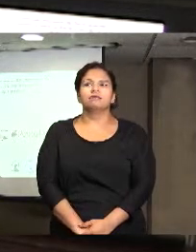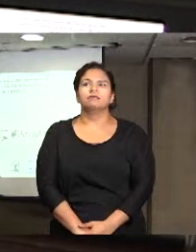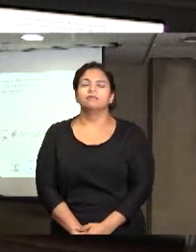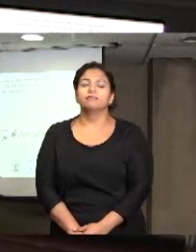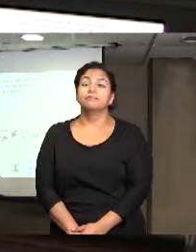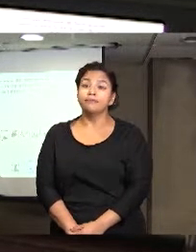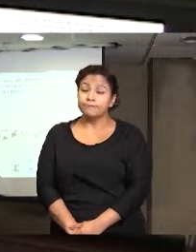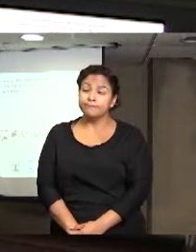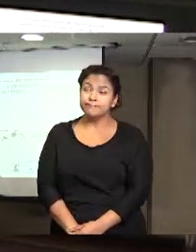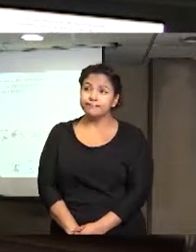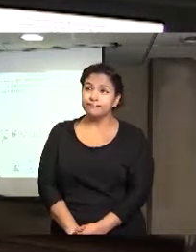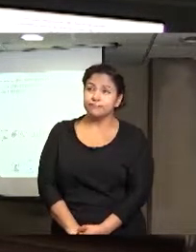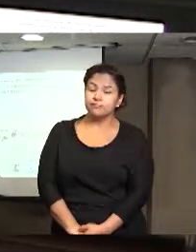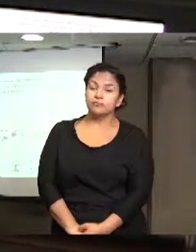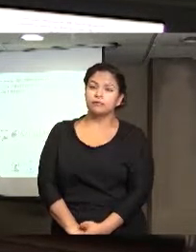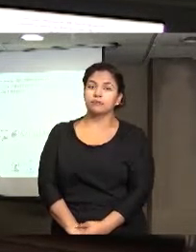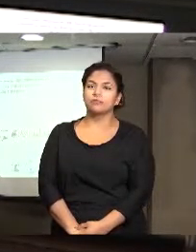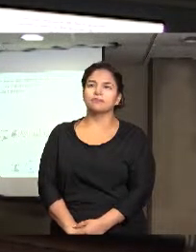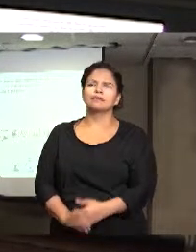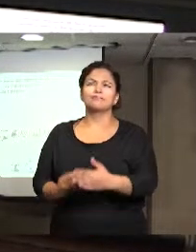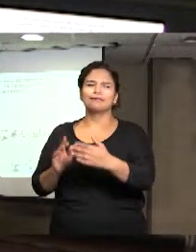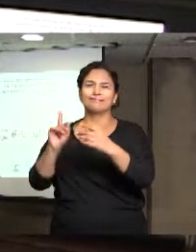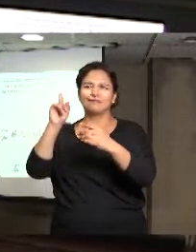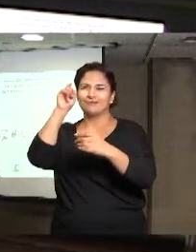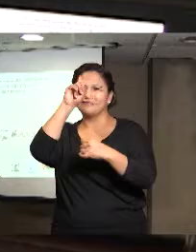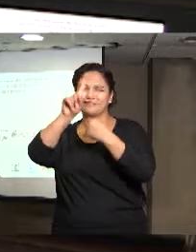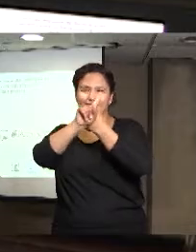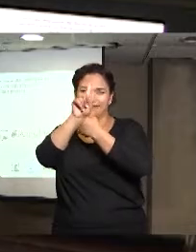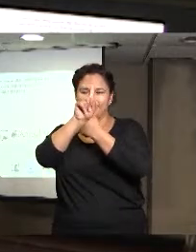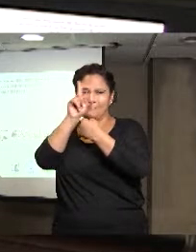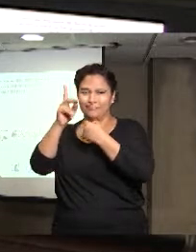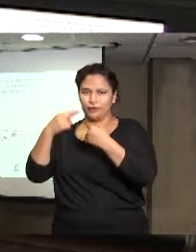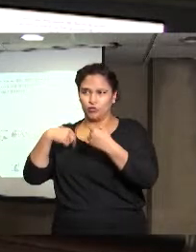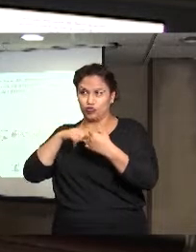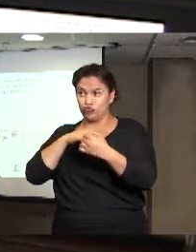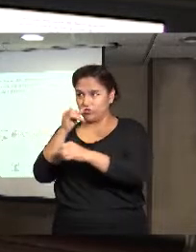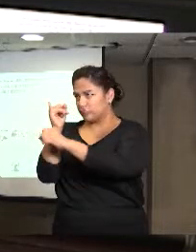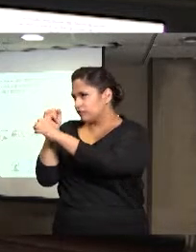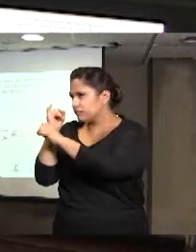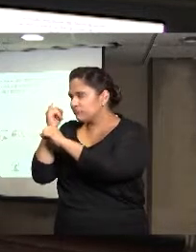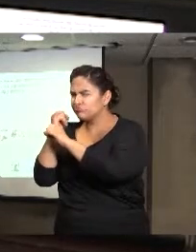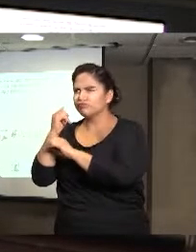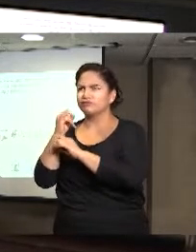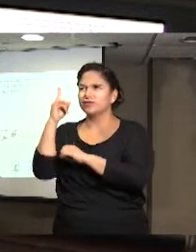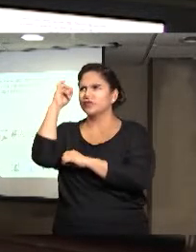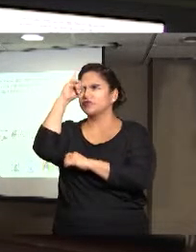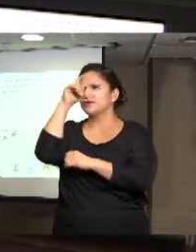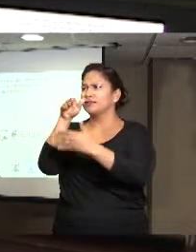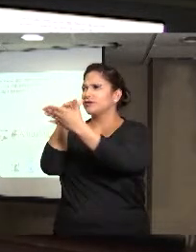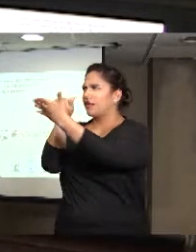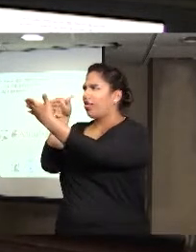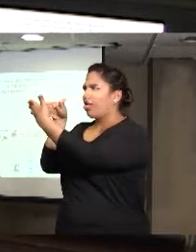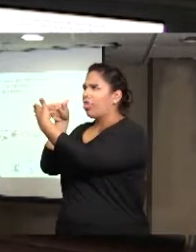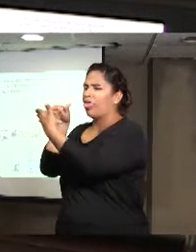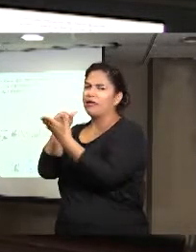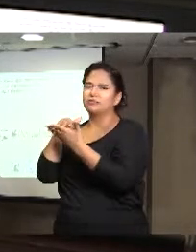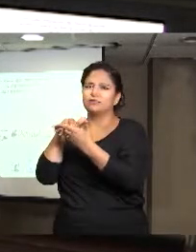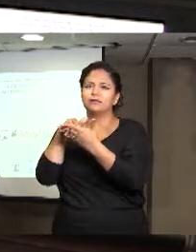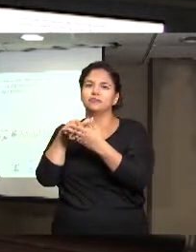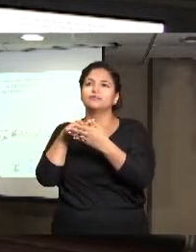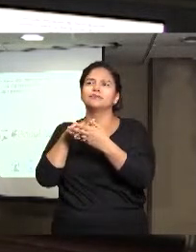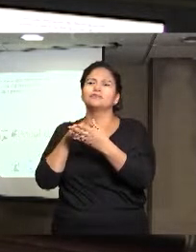Bueno, los mayores obstáculos con los que nos hemos… o el mayor obstáculo con el que nos enfrentamos es la falta de